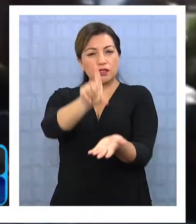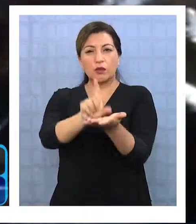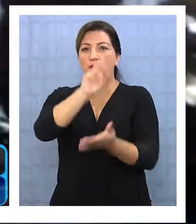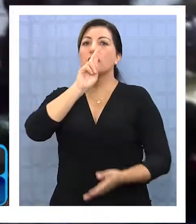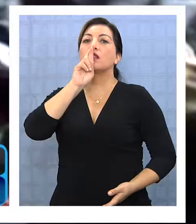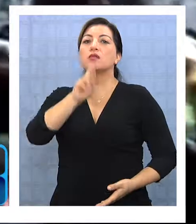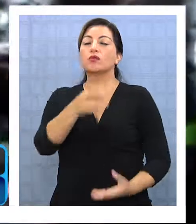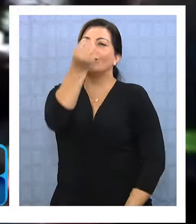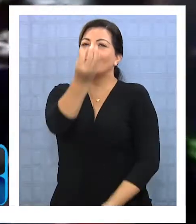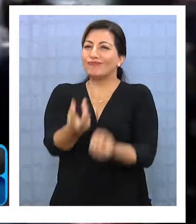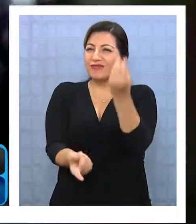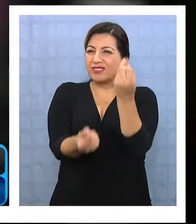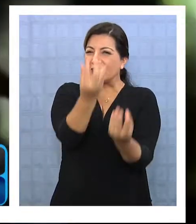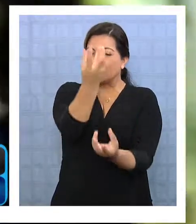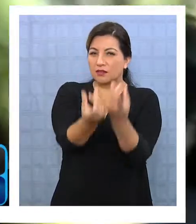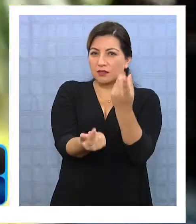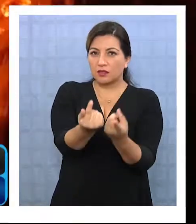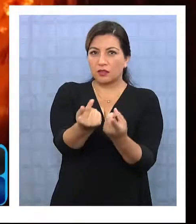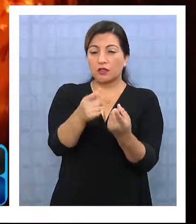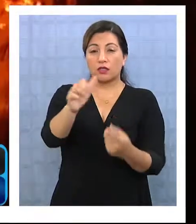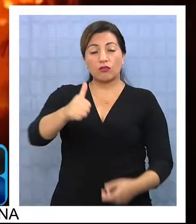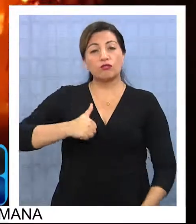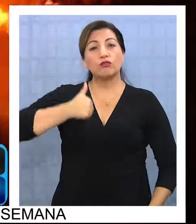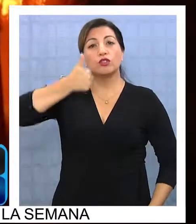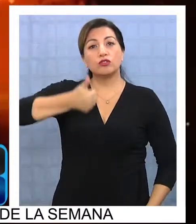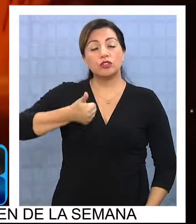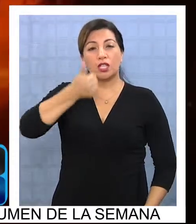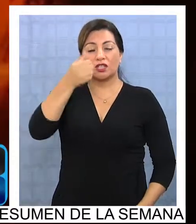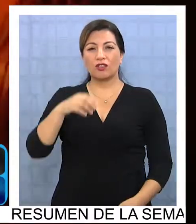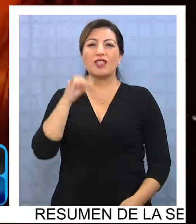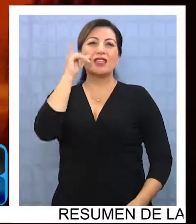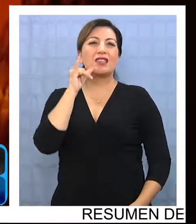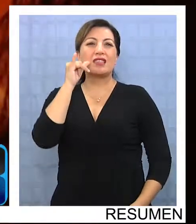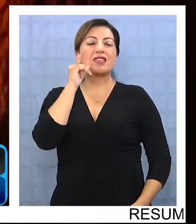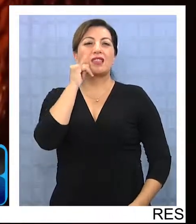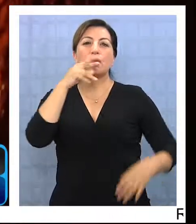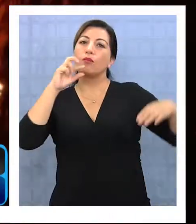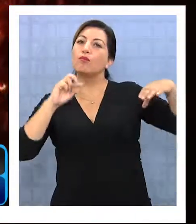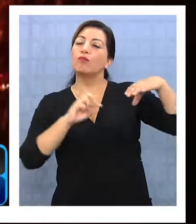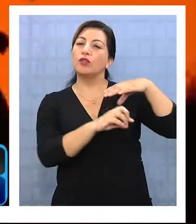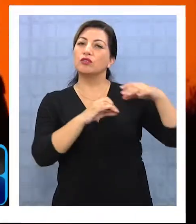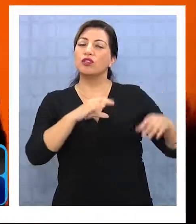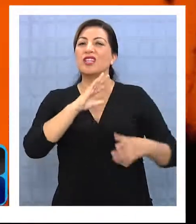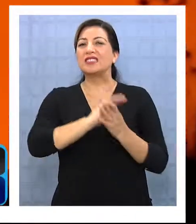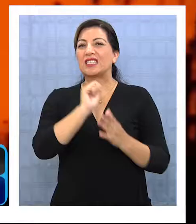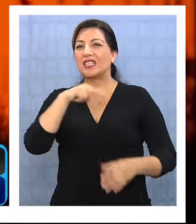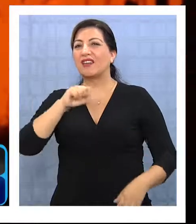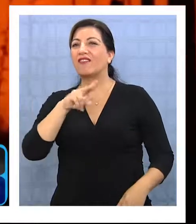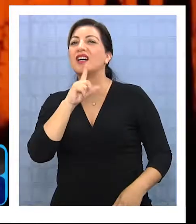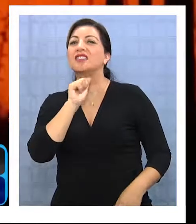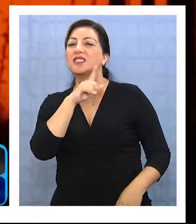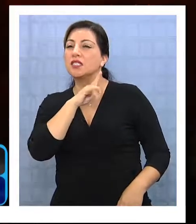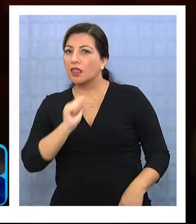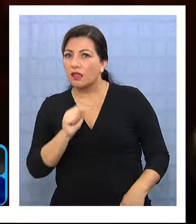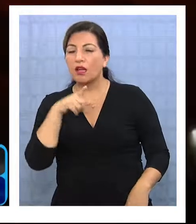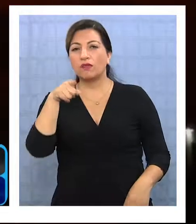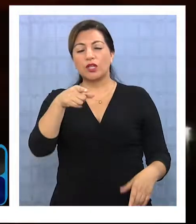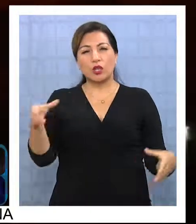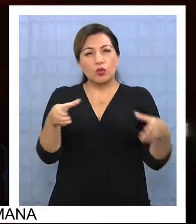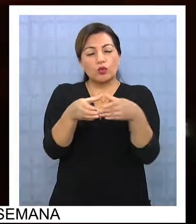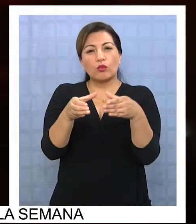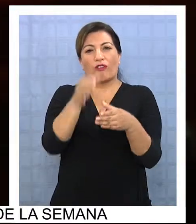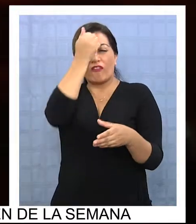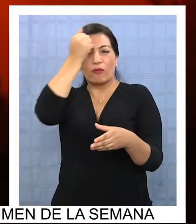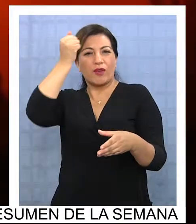afectada por los incendios forestales. Voluntarios de Iquique, Pozo Almonte y Channaballita fueron los afectados y, según relata el comandante del Cuerpo de